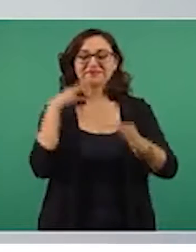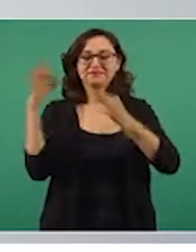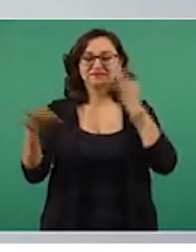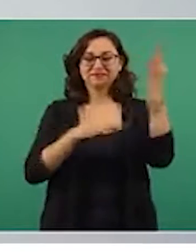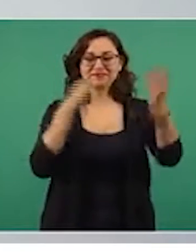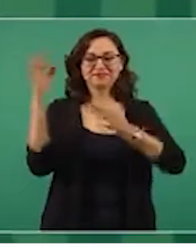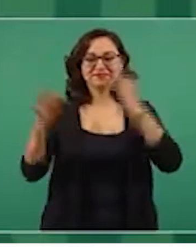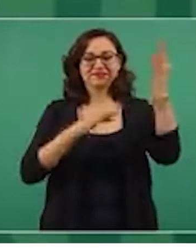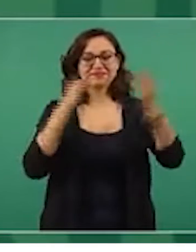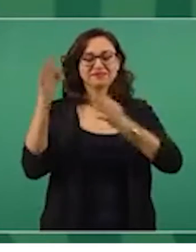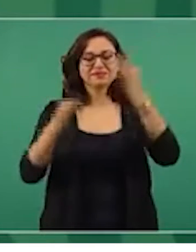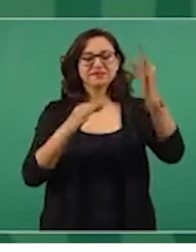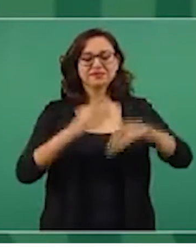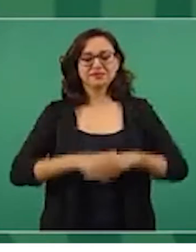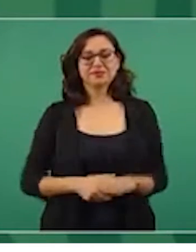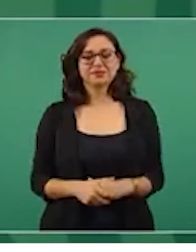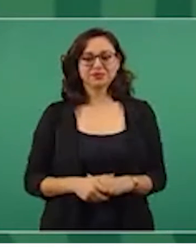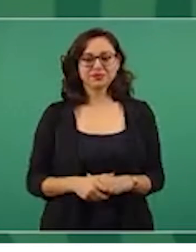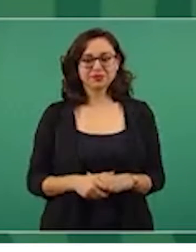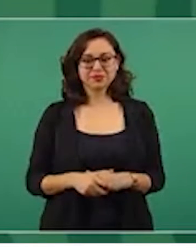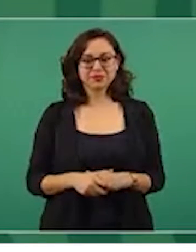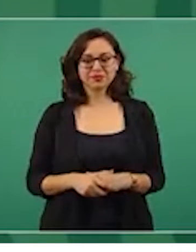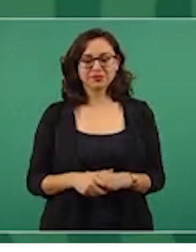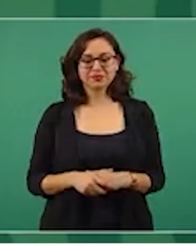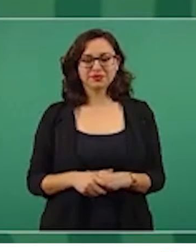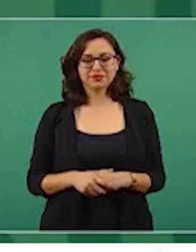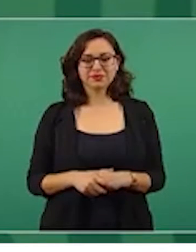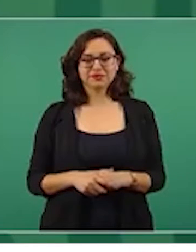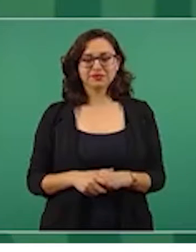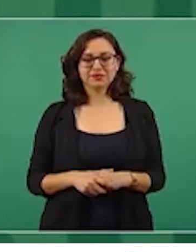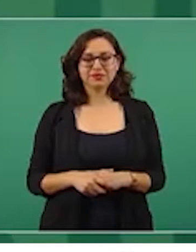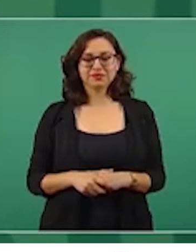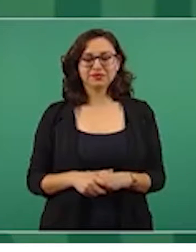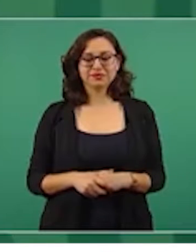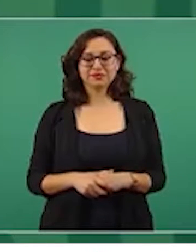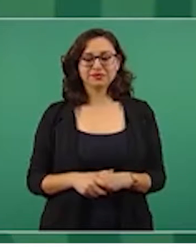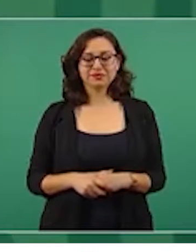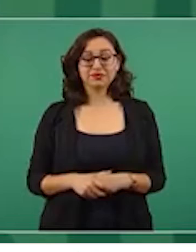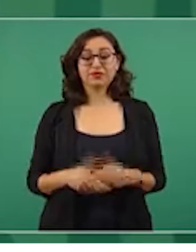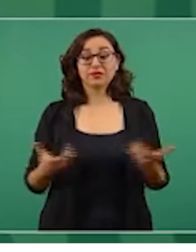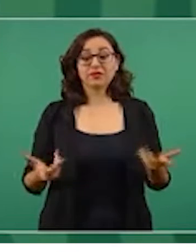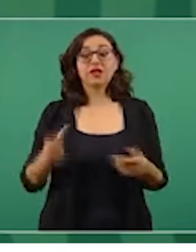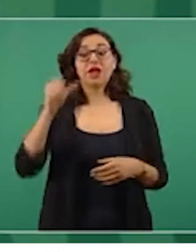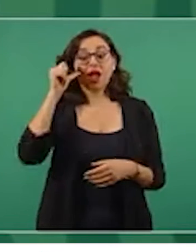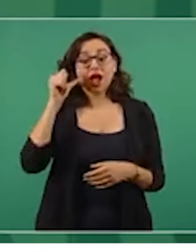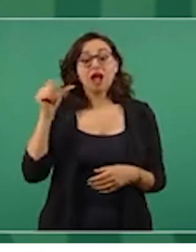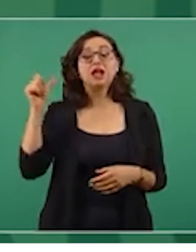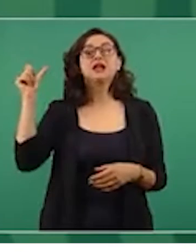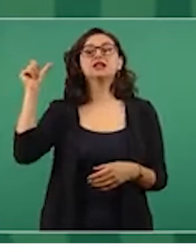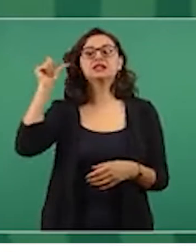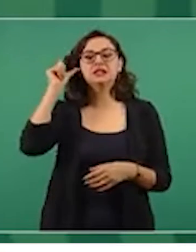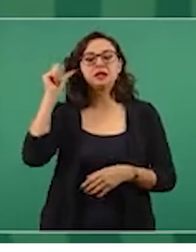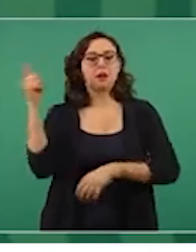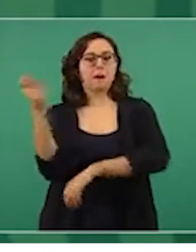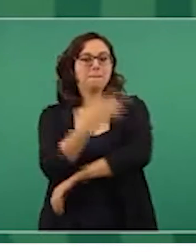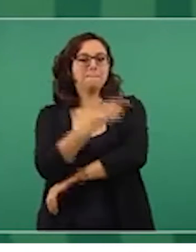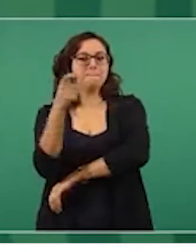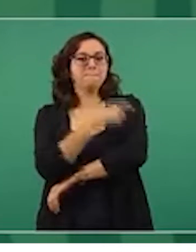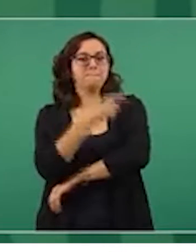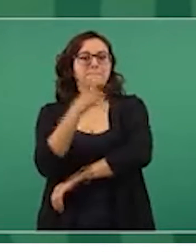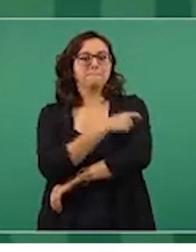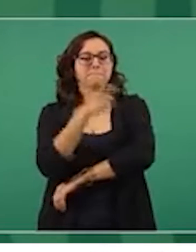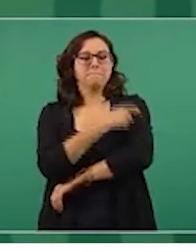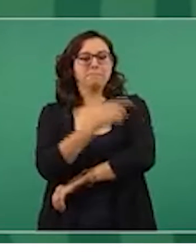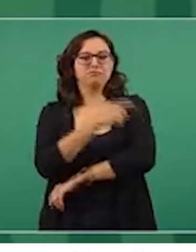Ayer se vacunaron más de un